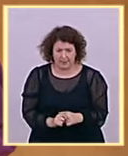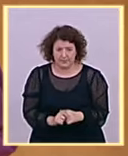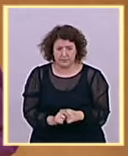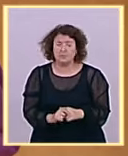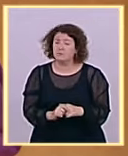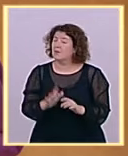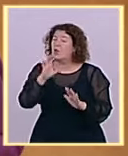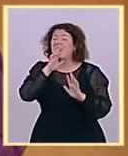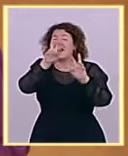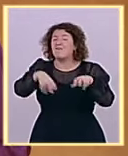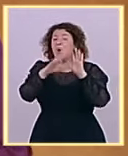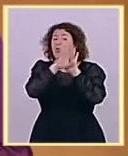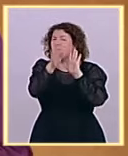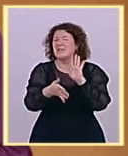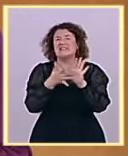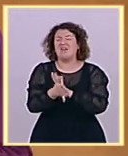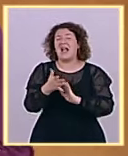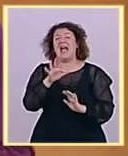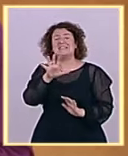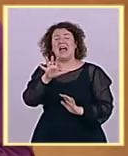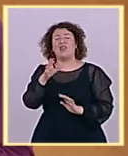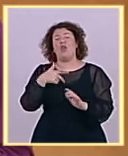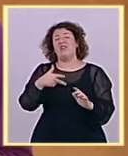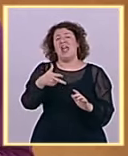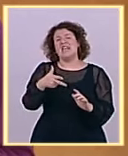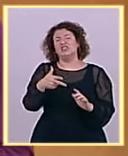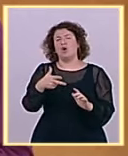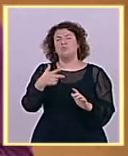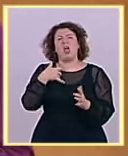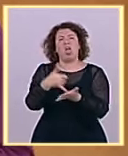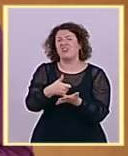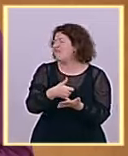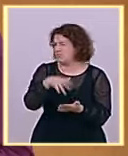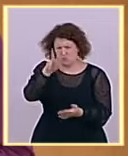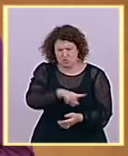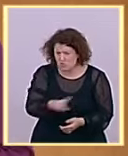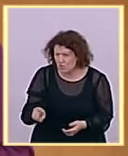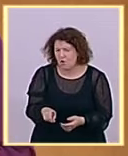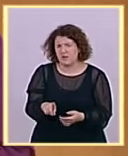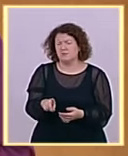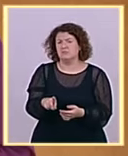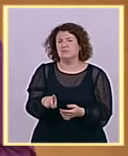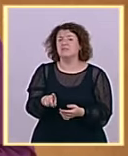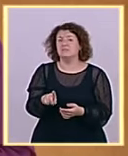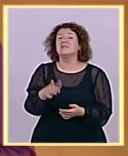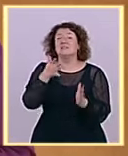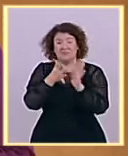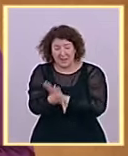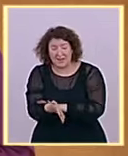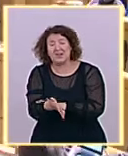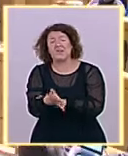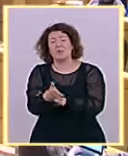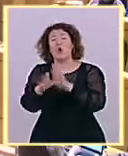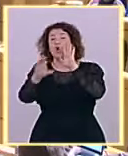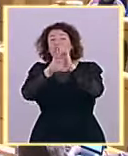Lo que deja indefenso al Estado de Derecho es que se incumpla la Constitución y ustedes hacen alarde